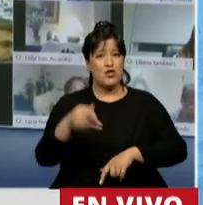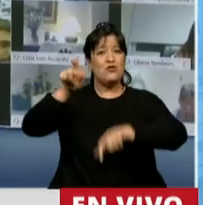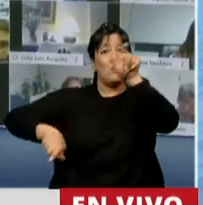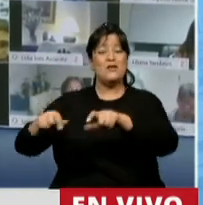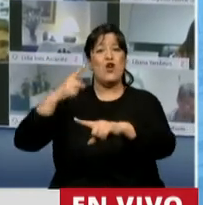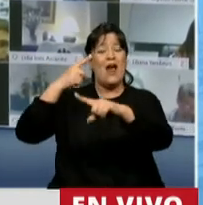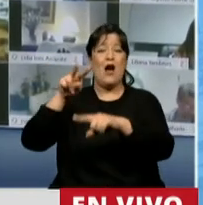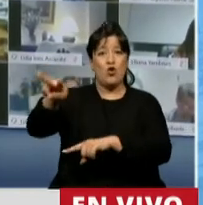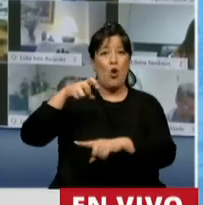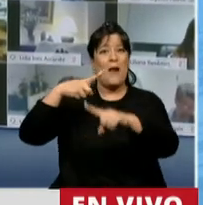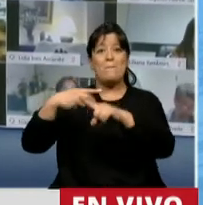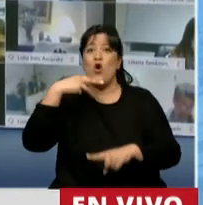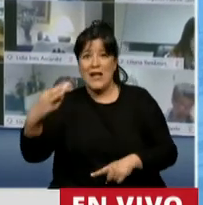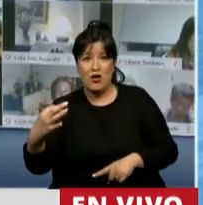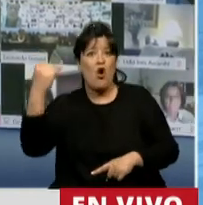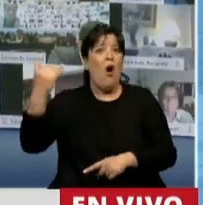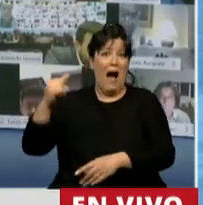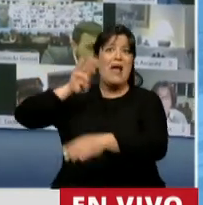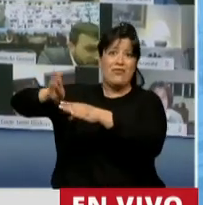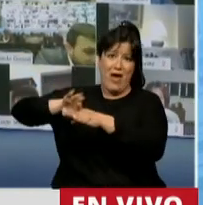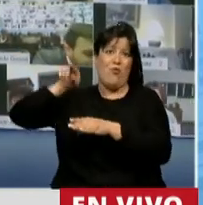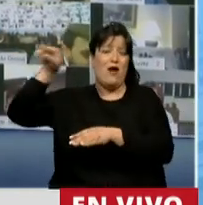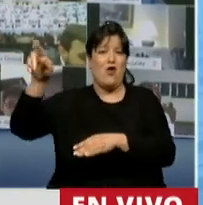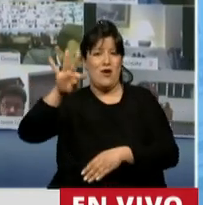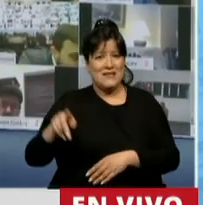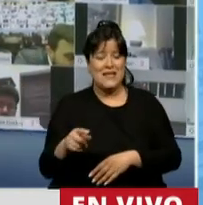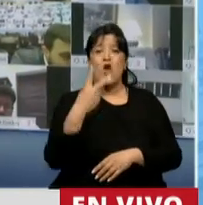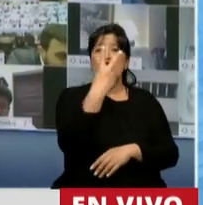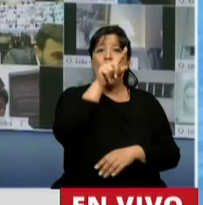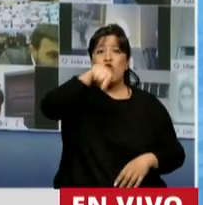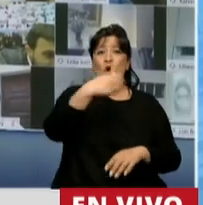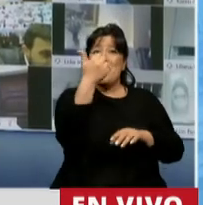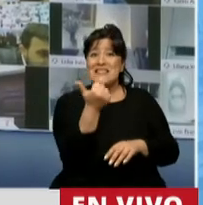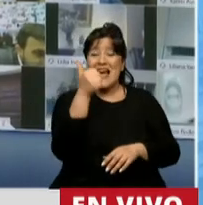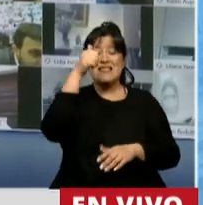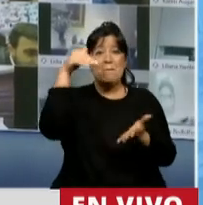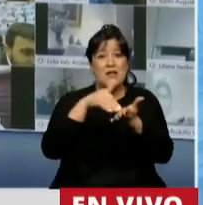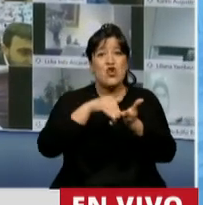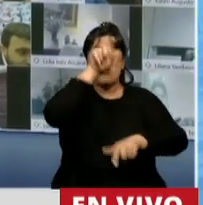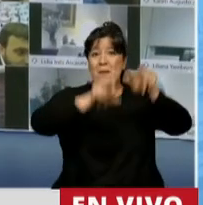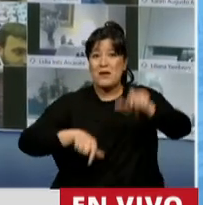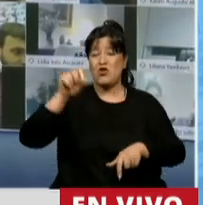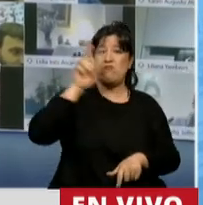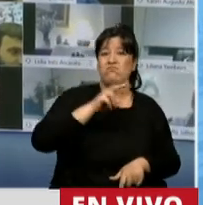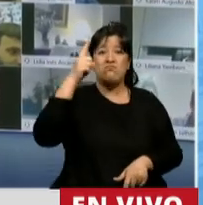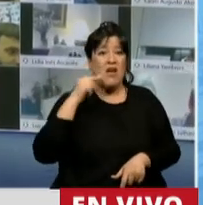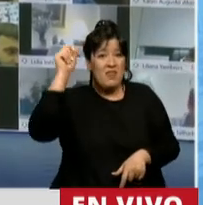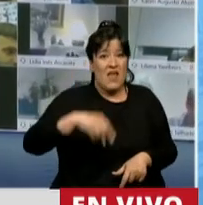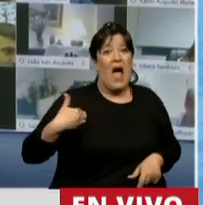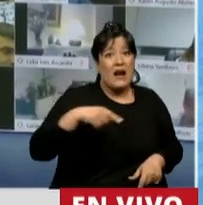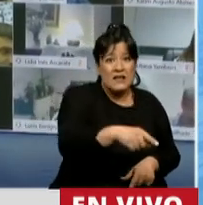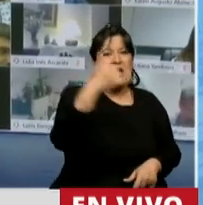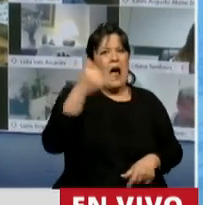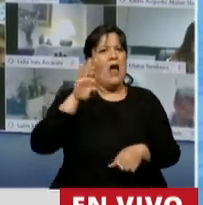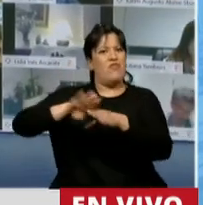por Hijo están endeudados con ANSES. 2,6 millones de argentinos y de argentinas están endeudados con ANSES.